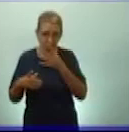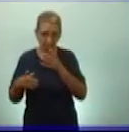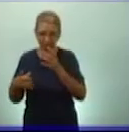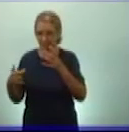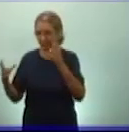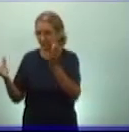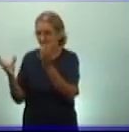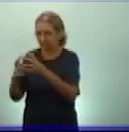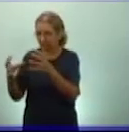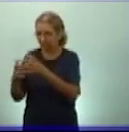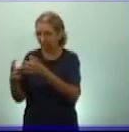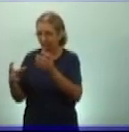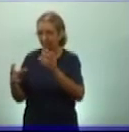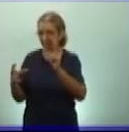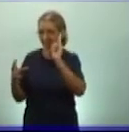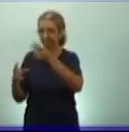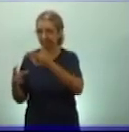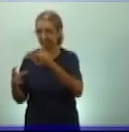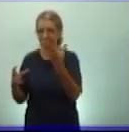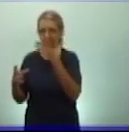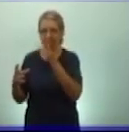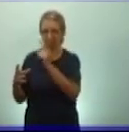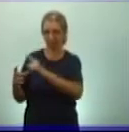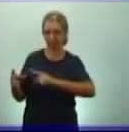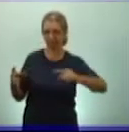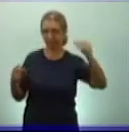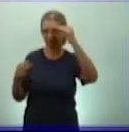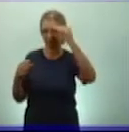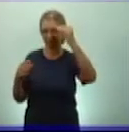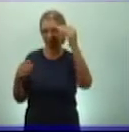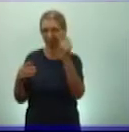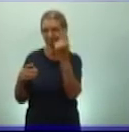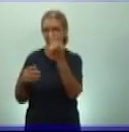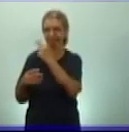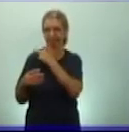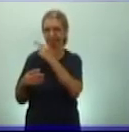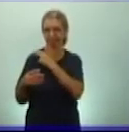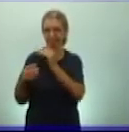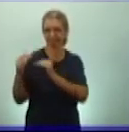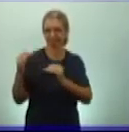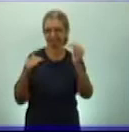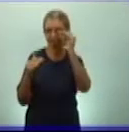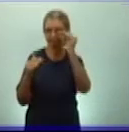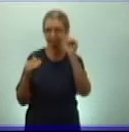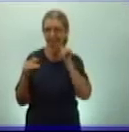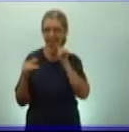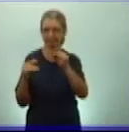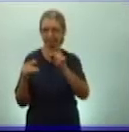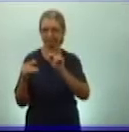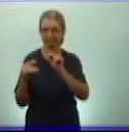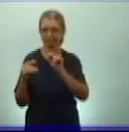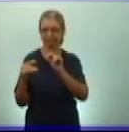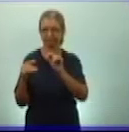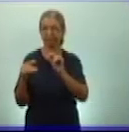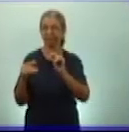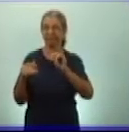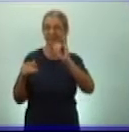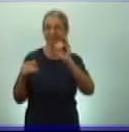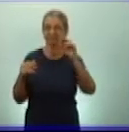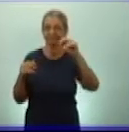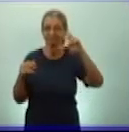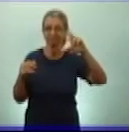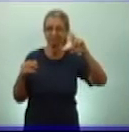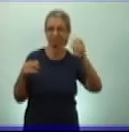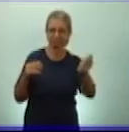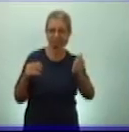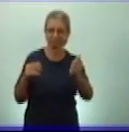clase dominante, el Inca o Gran Jefe. El Jefe Máximo. Por eso además se le conoce a esta civilización como los Incas. Porque el Gran